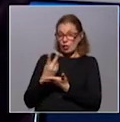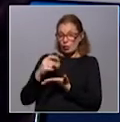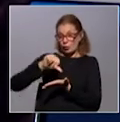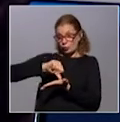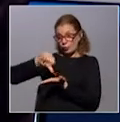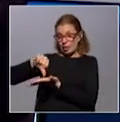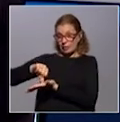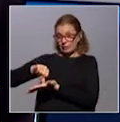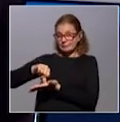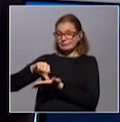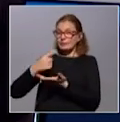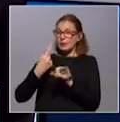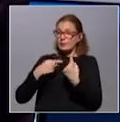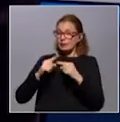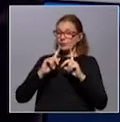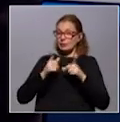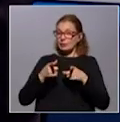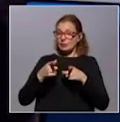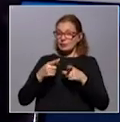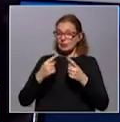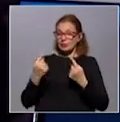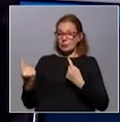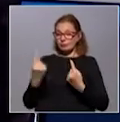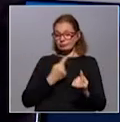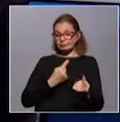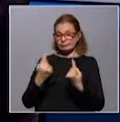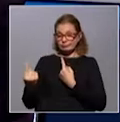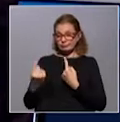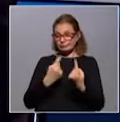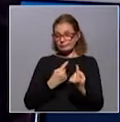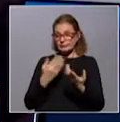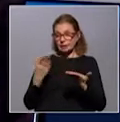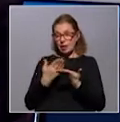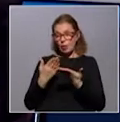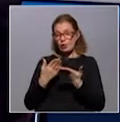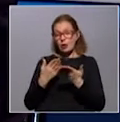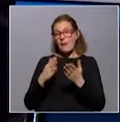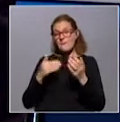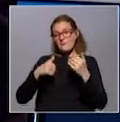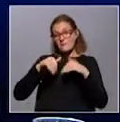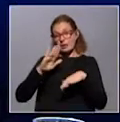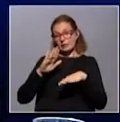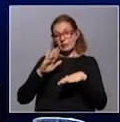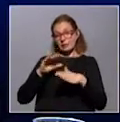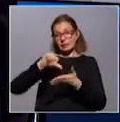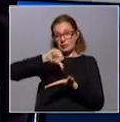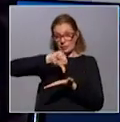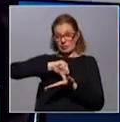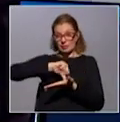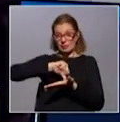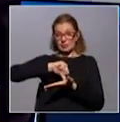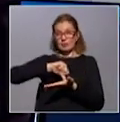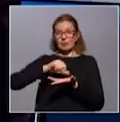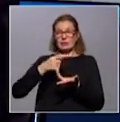binacionales, pero también el tránsito. Ahora va a haber un tránsito, digamos, fluido... ¿Entre países? países.